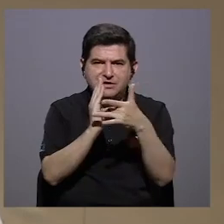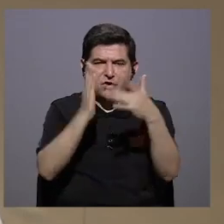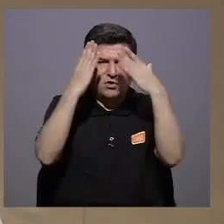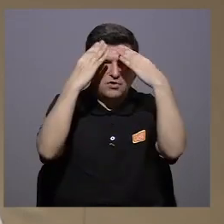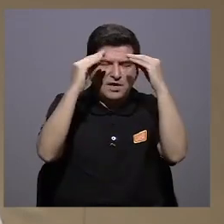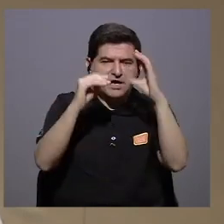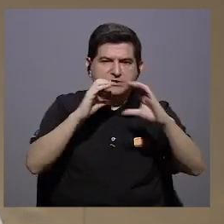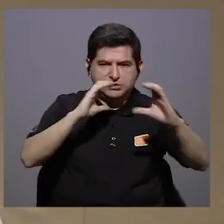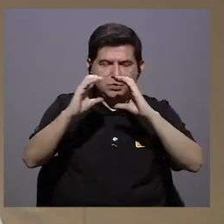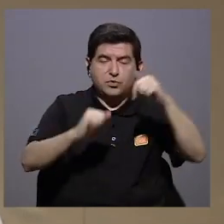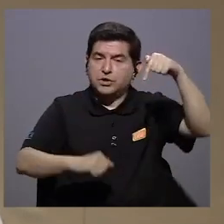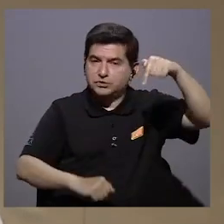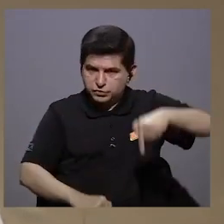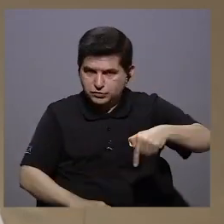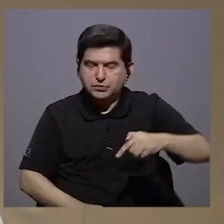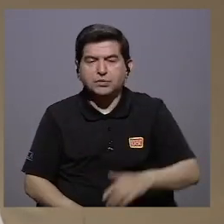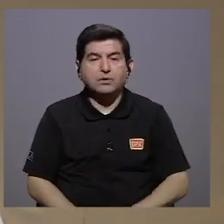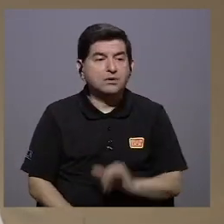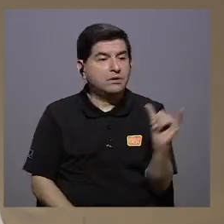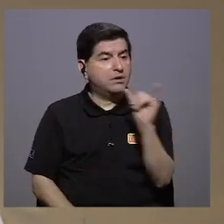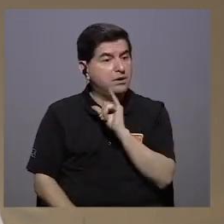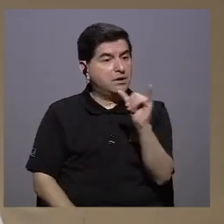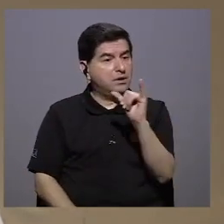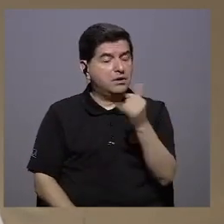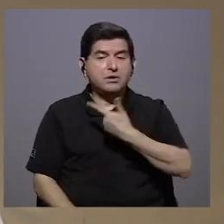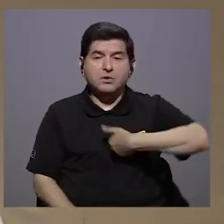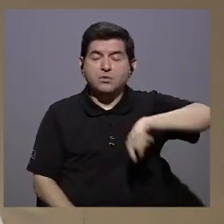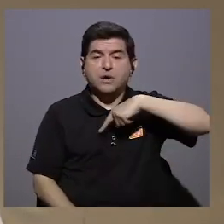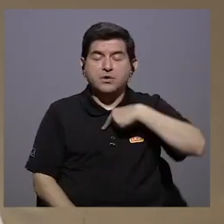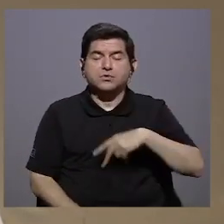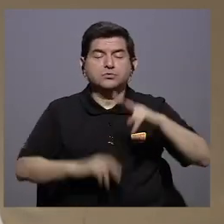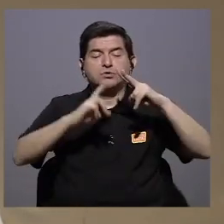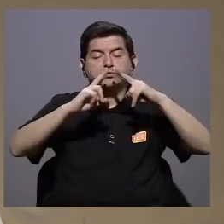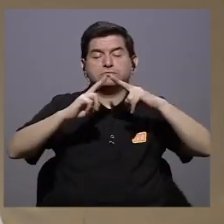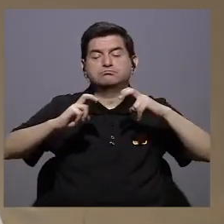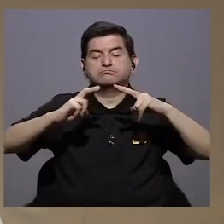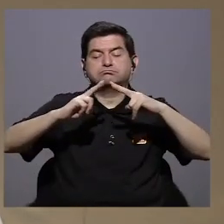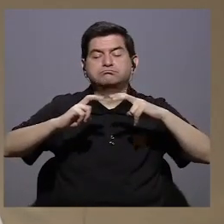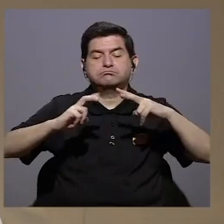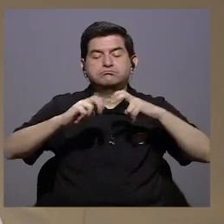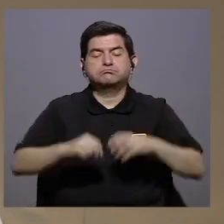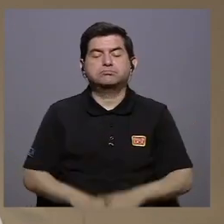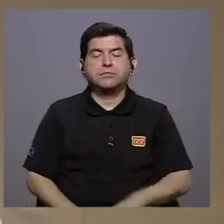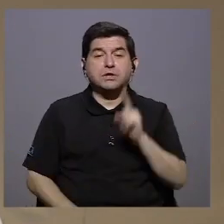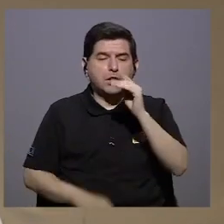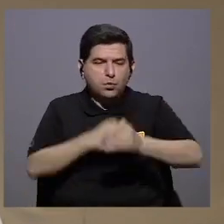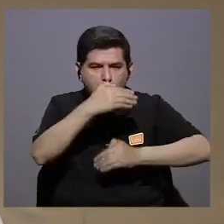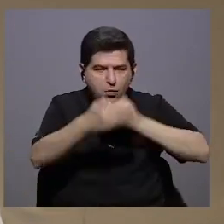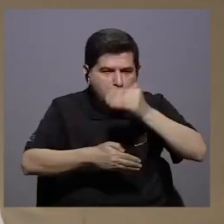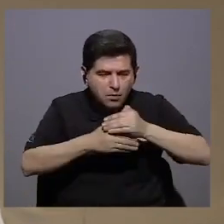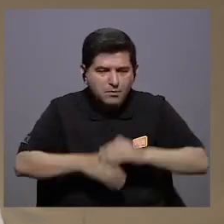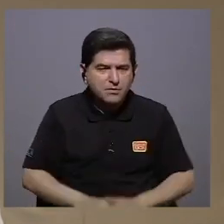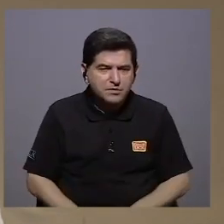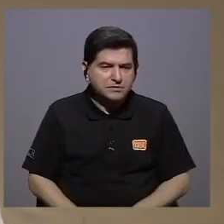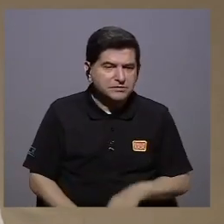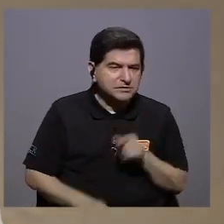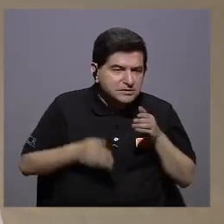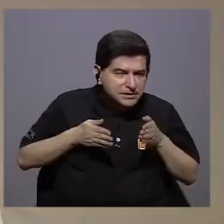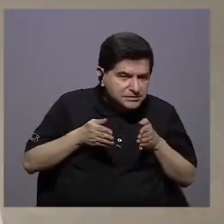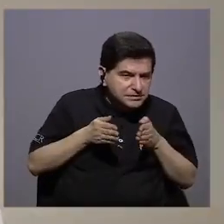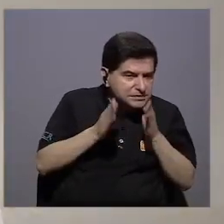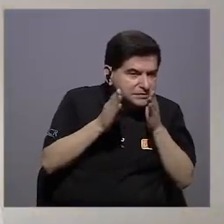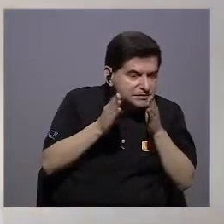tecnologías de la información hoy también deberíamos de hacer una revisión desde una ruta crítica que